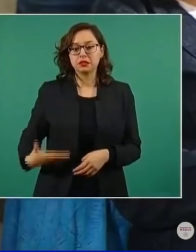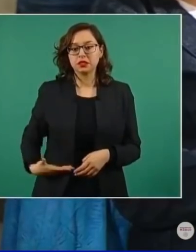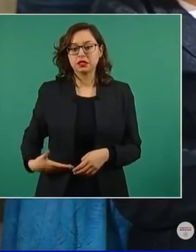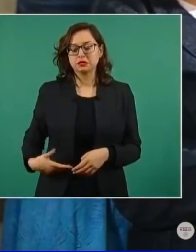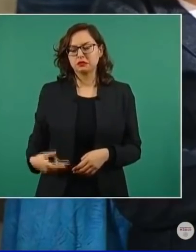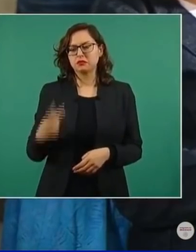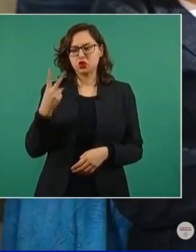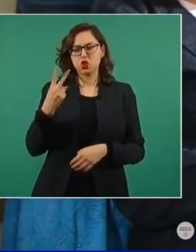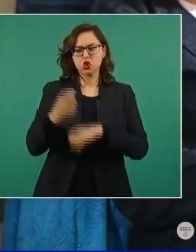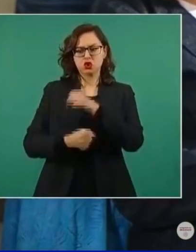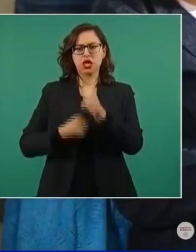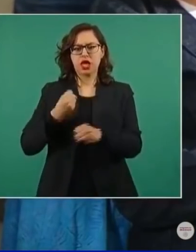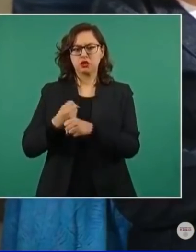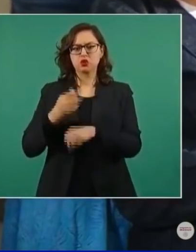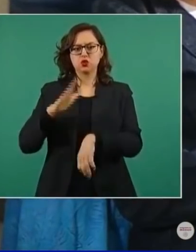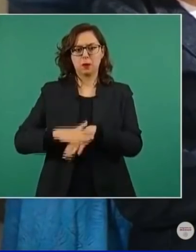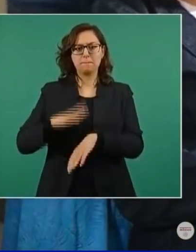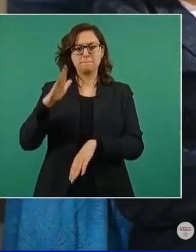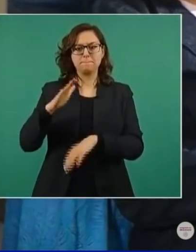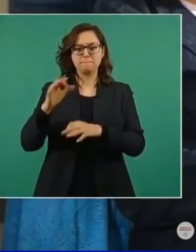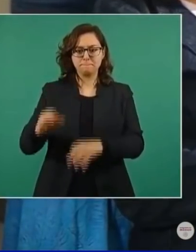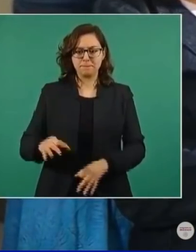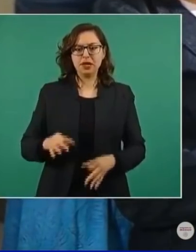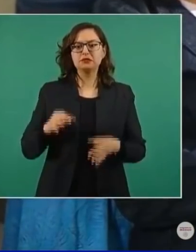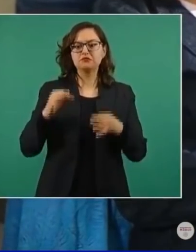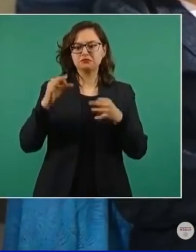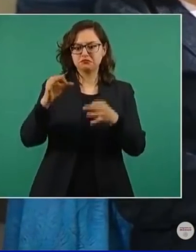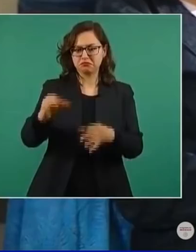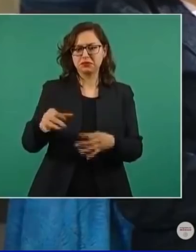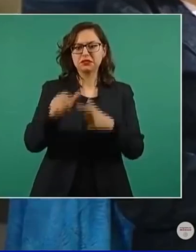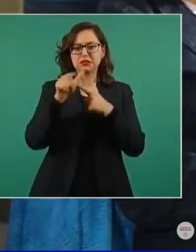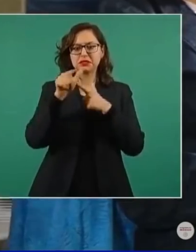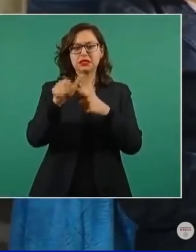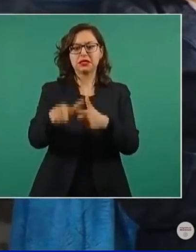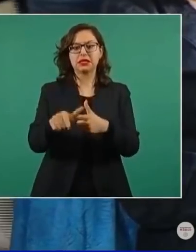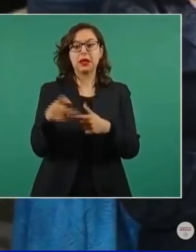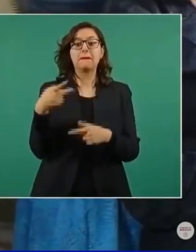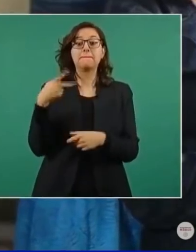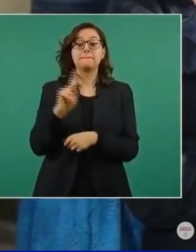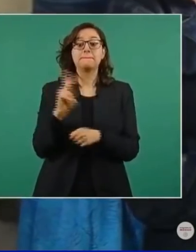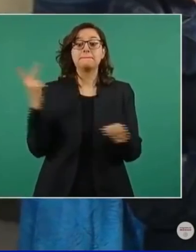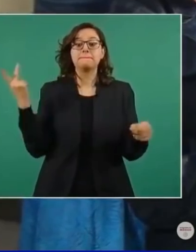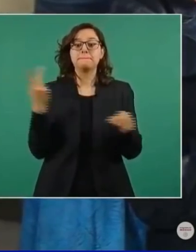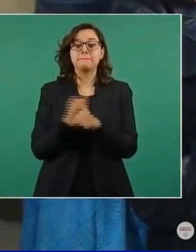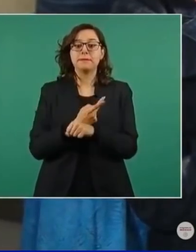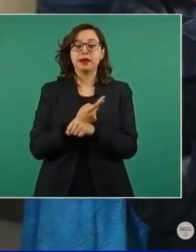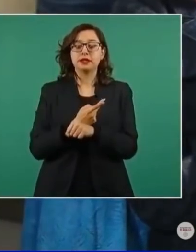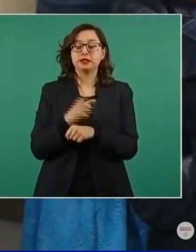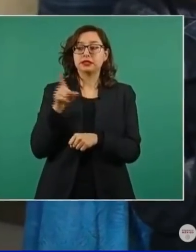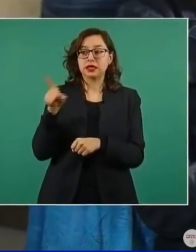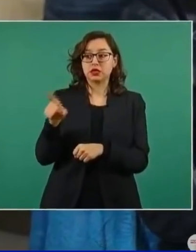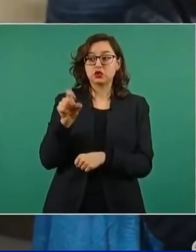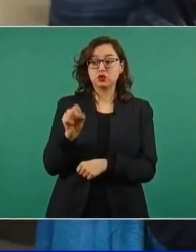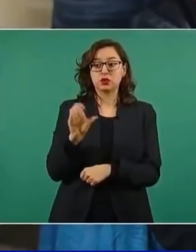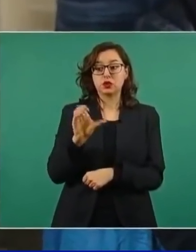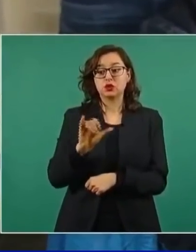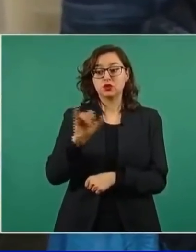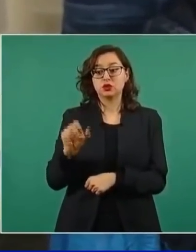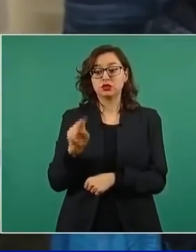Sin embargo, la Corte, como poder, tiene un serio problema de corrupción,